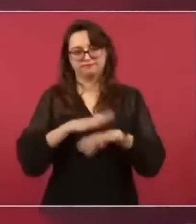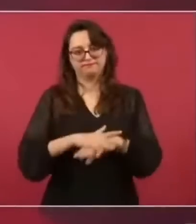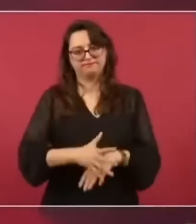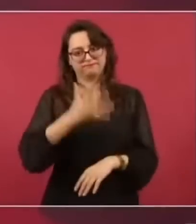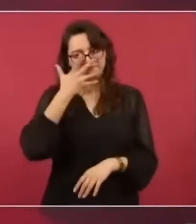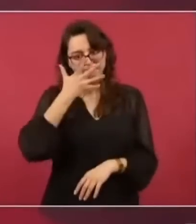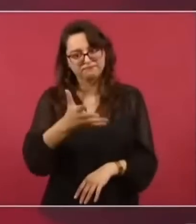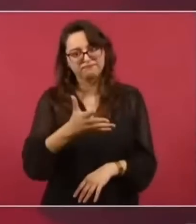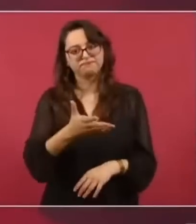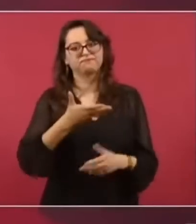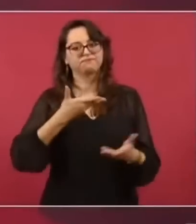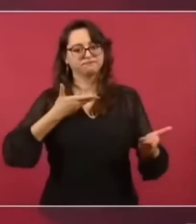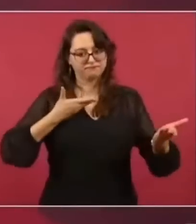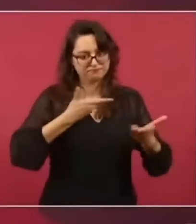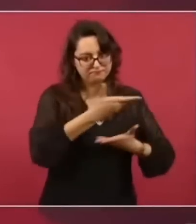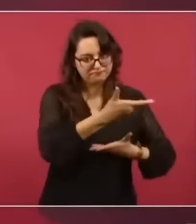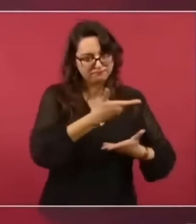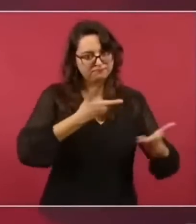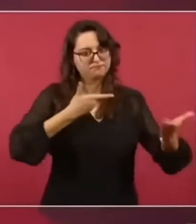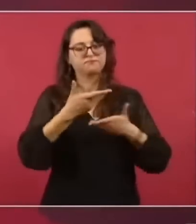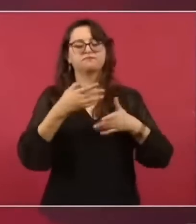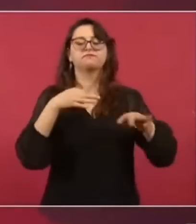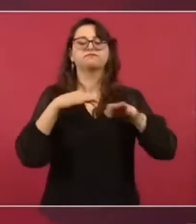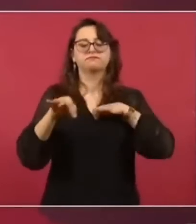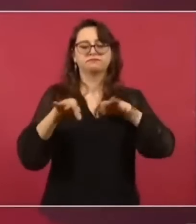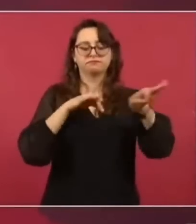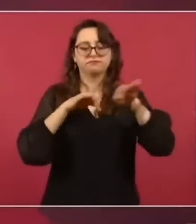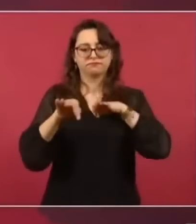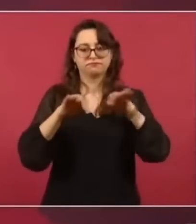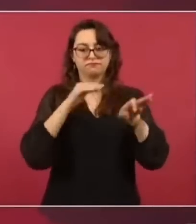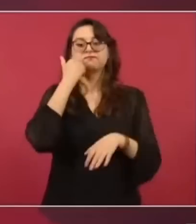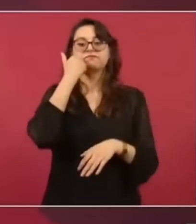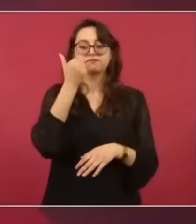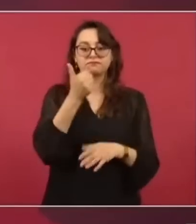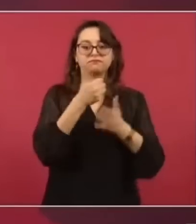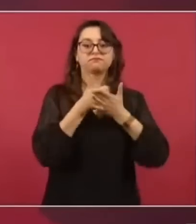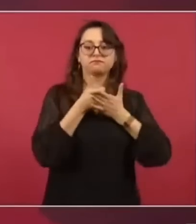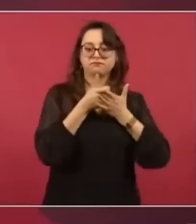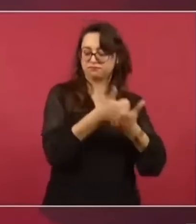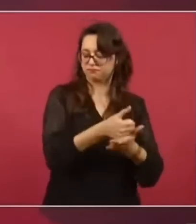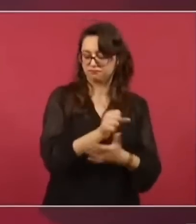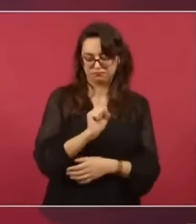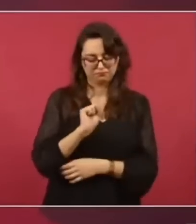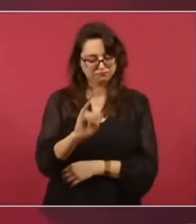porque si queremos ayudar vamos a seguirlo haciendo